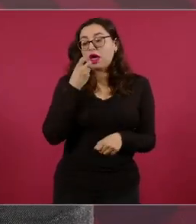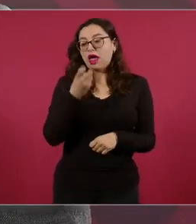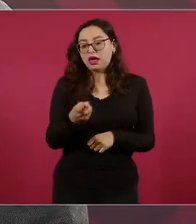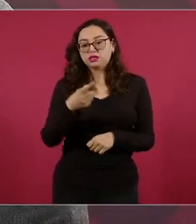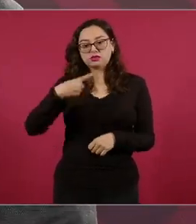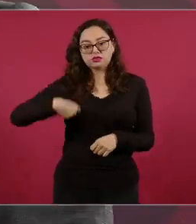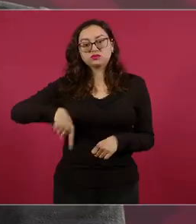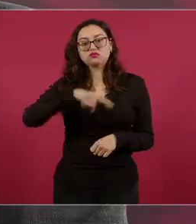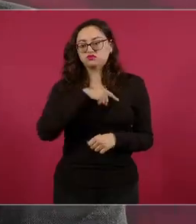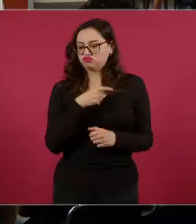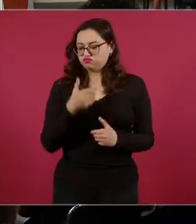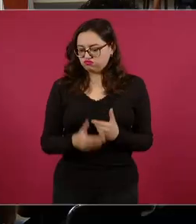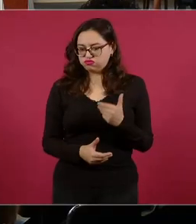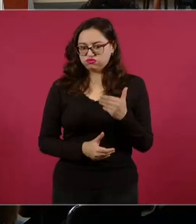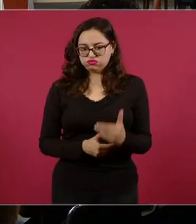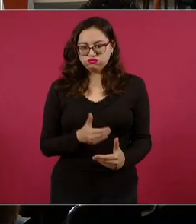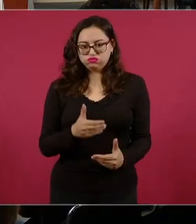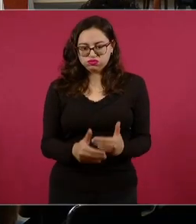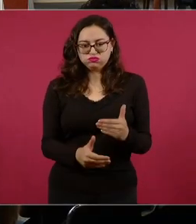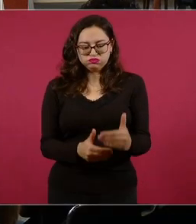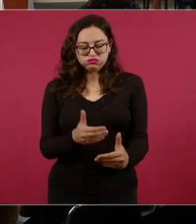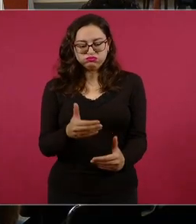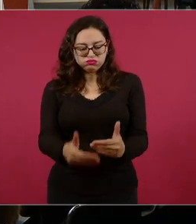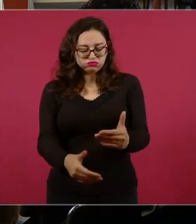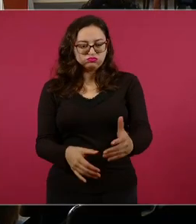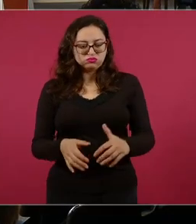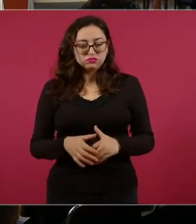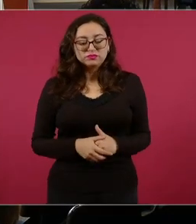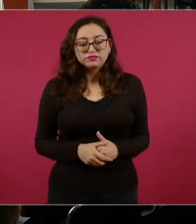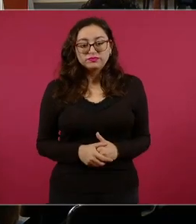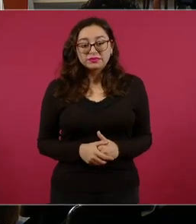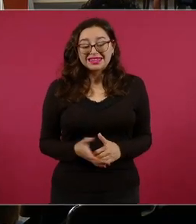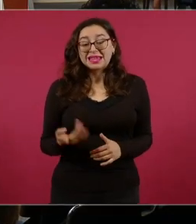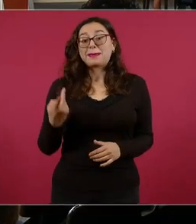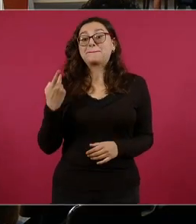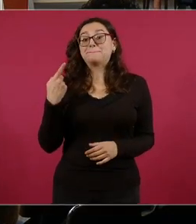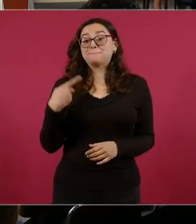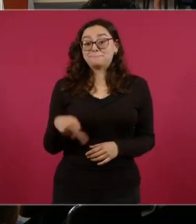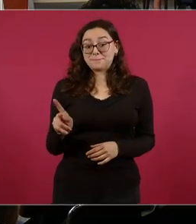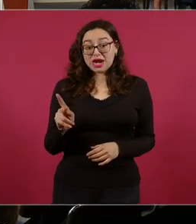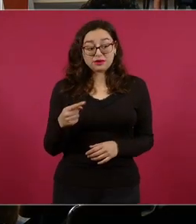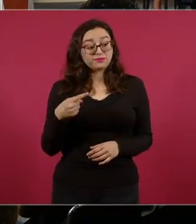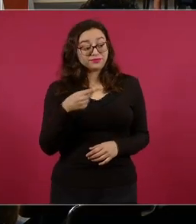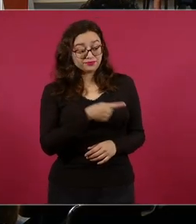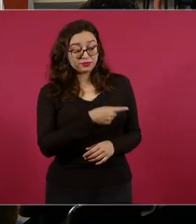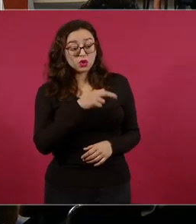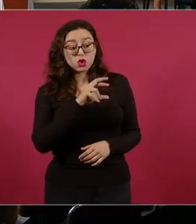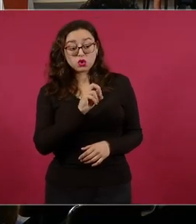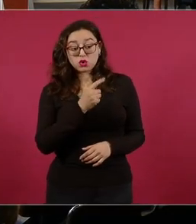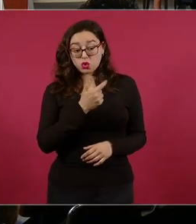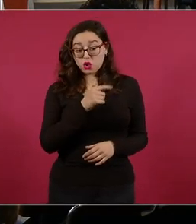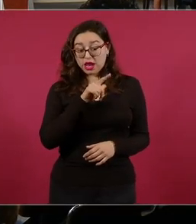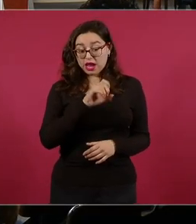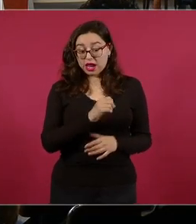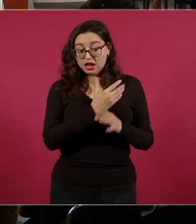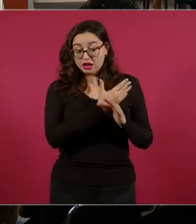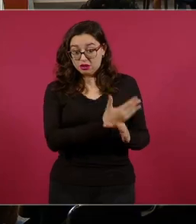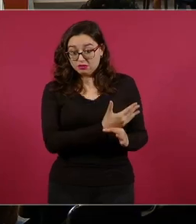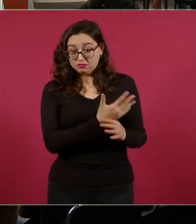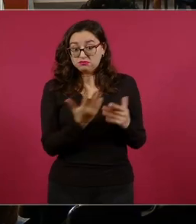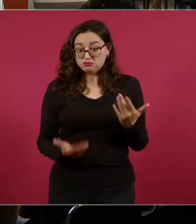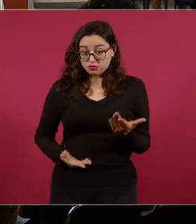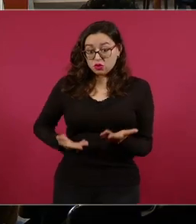sin embargo, que es lo que plantea Rogelio, todavía